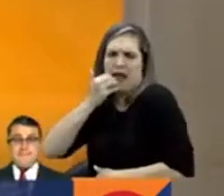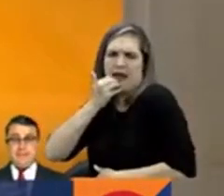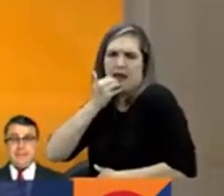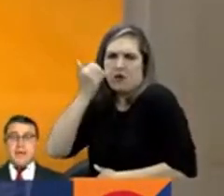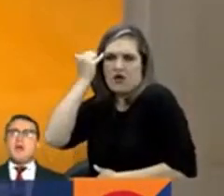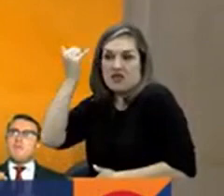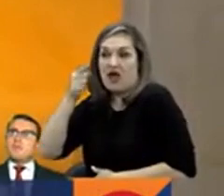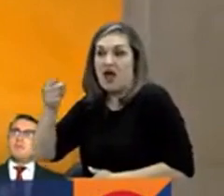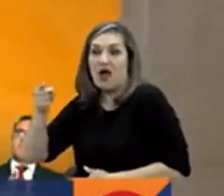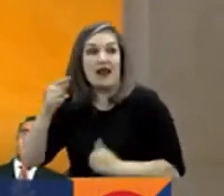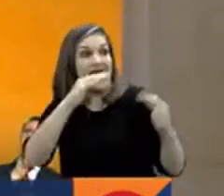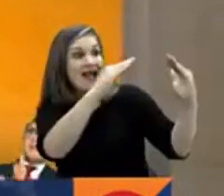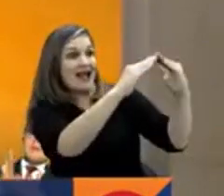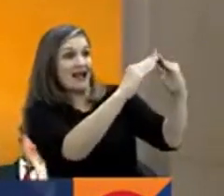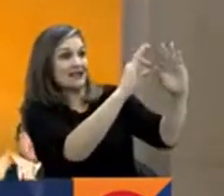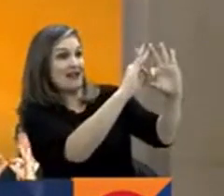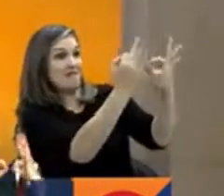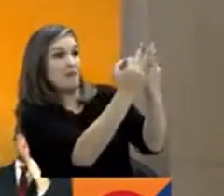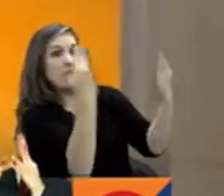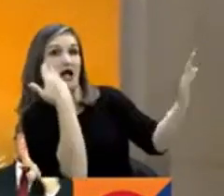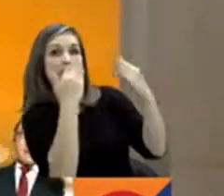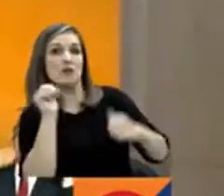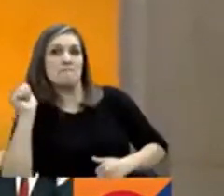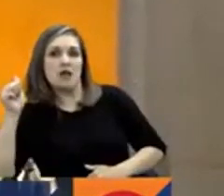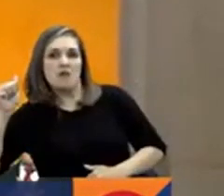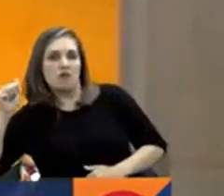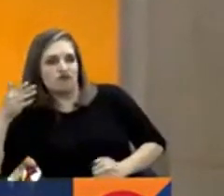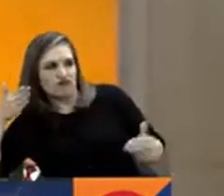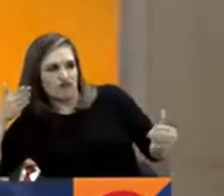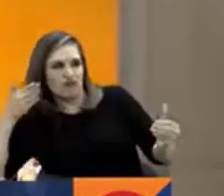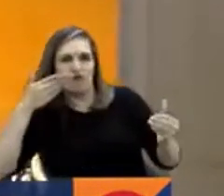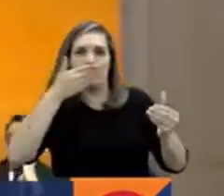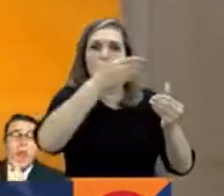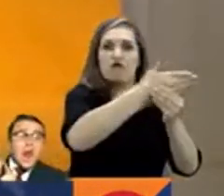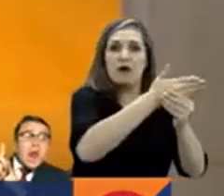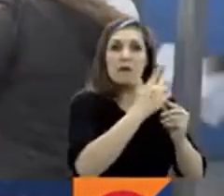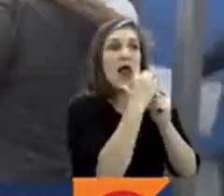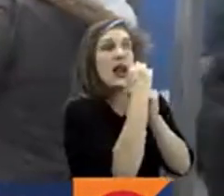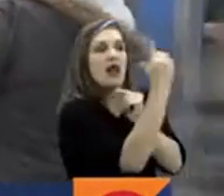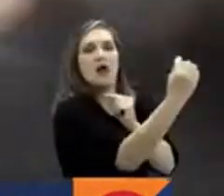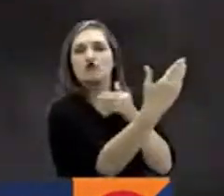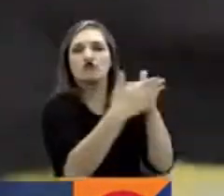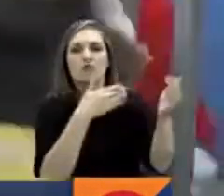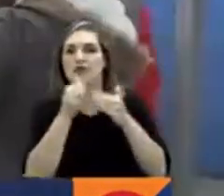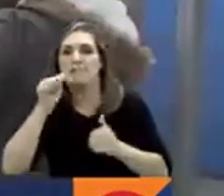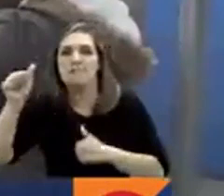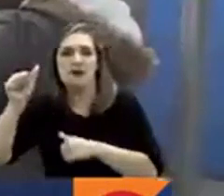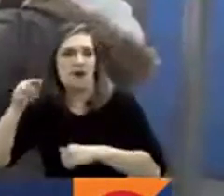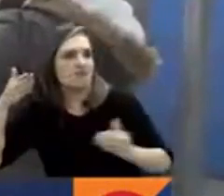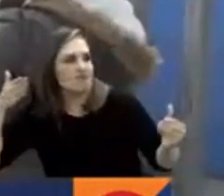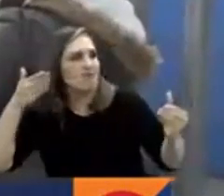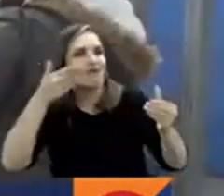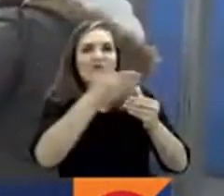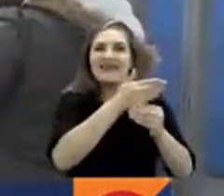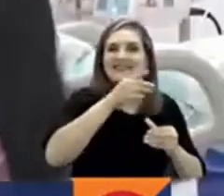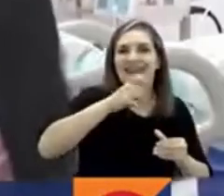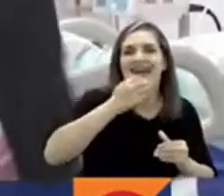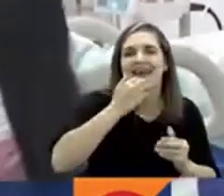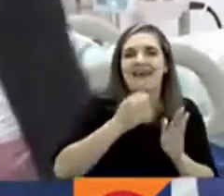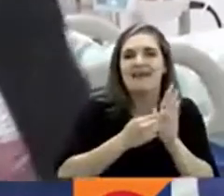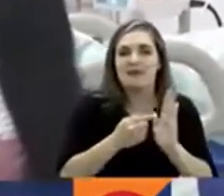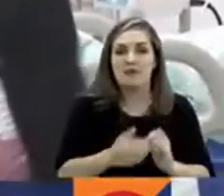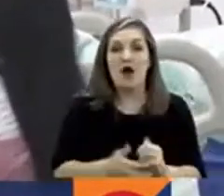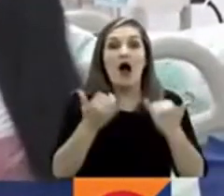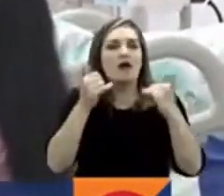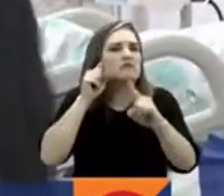casa de una familia campesina por muy alejada que esté. La reforma busca dignificar la salud